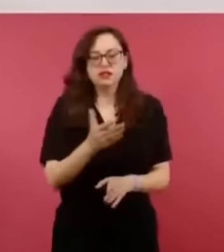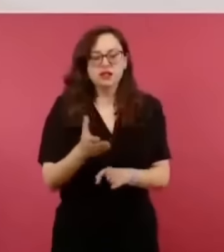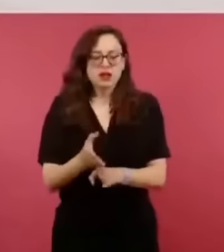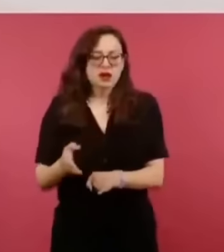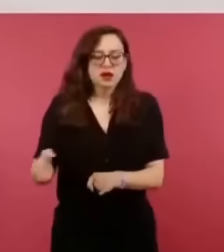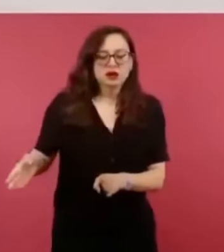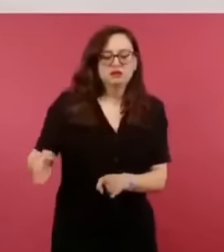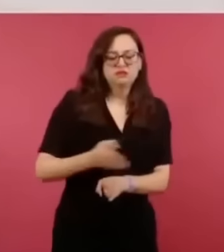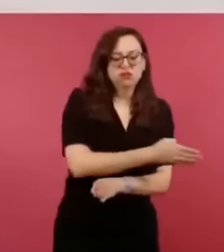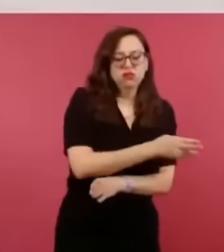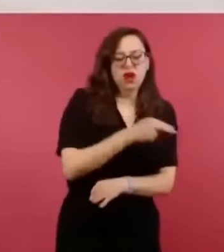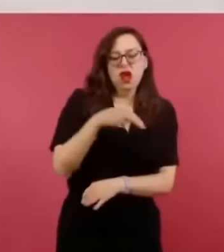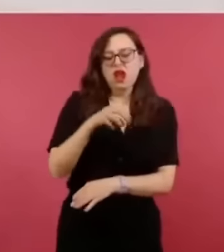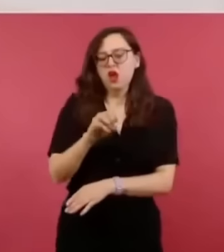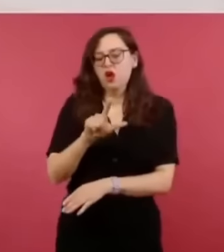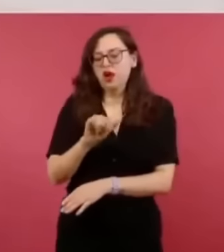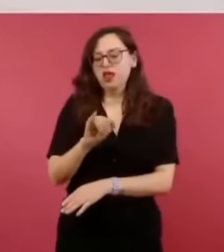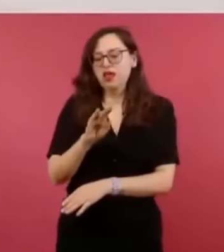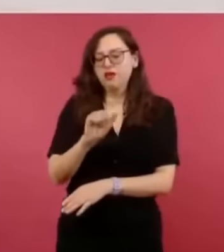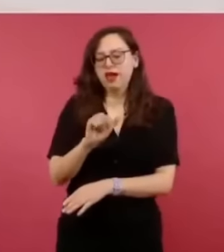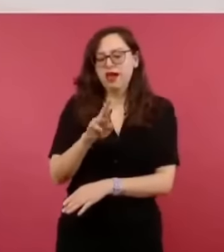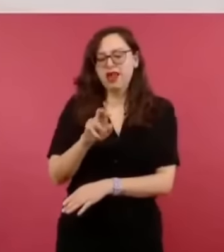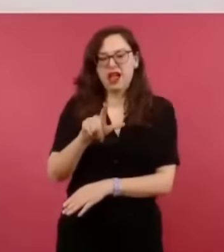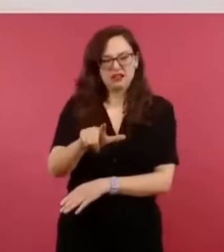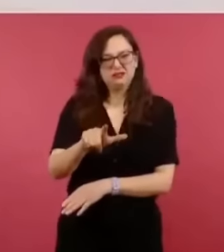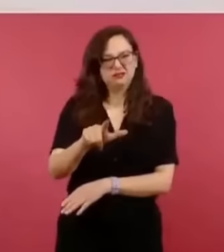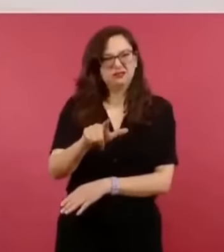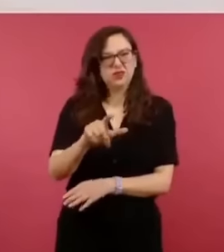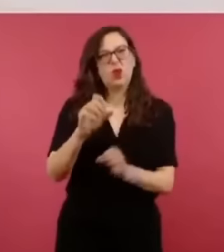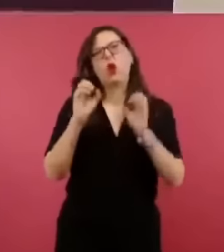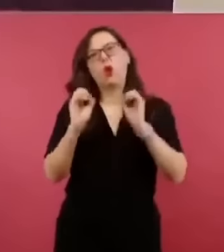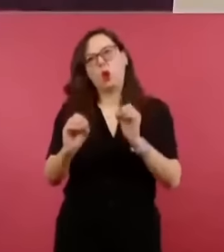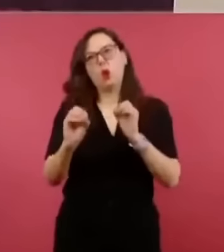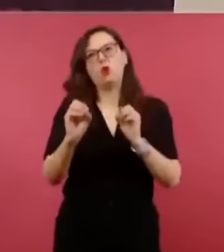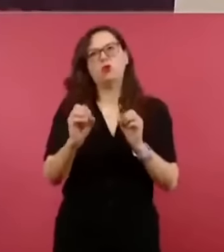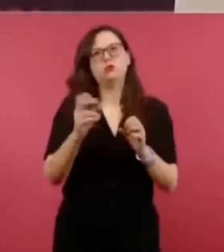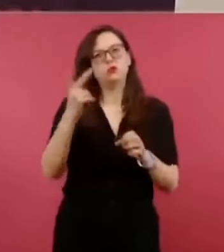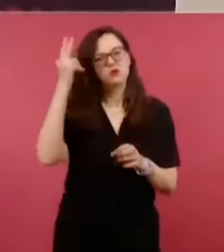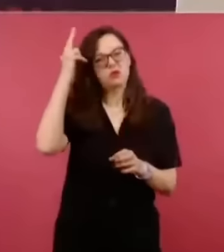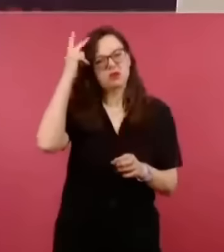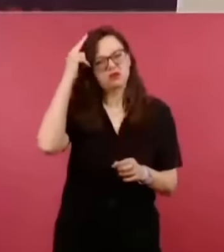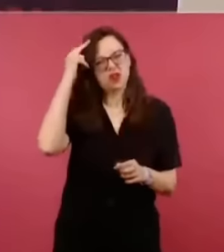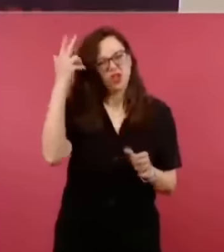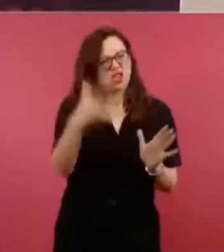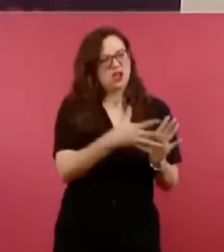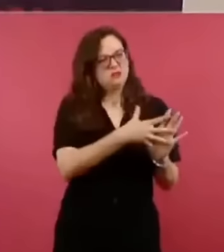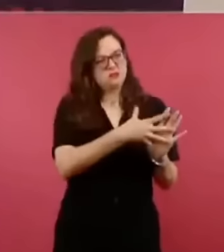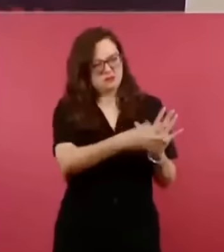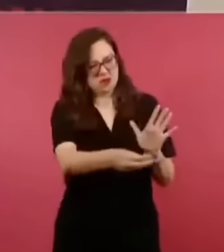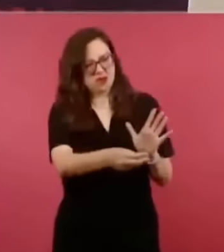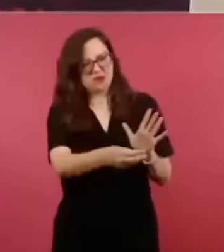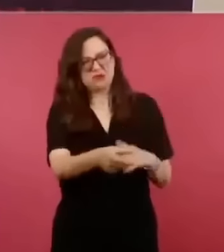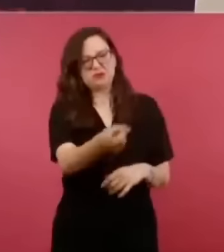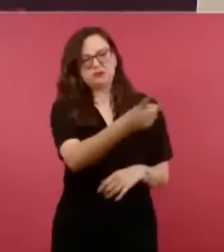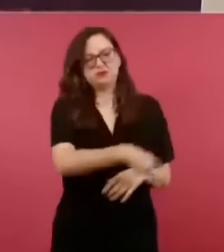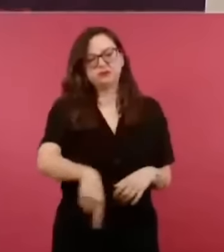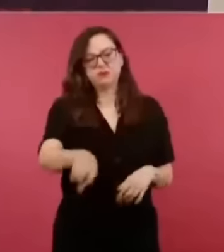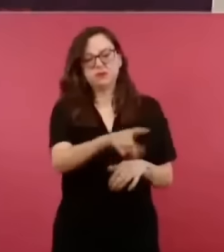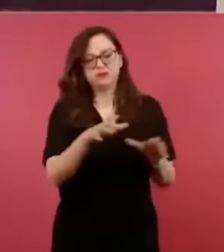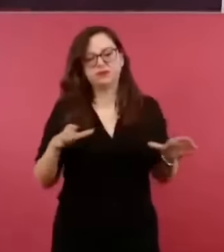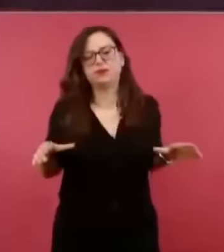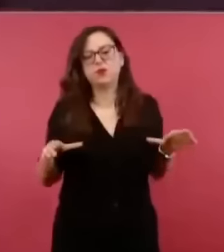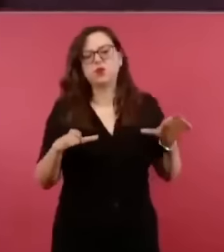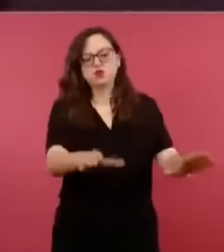neoporfirista, que lo impulsó Carlos Salinas